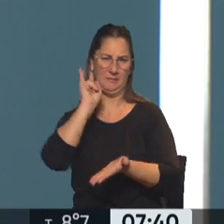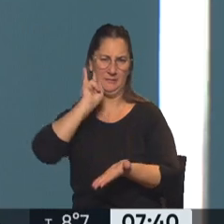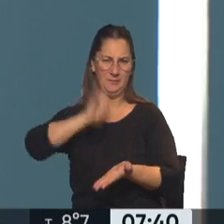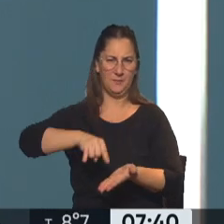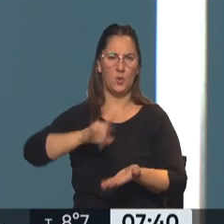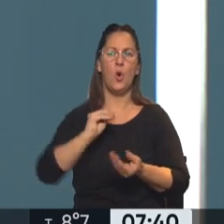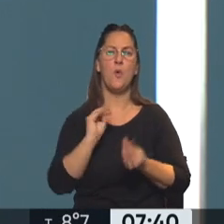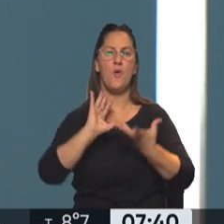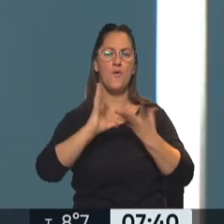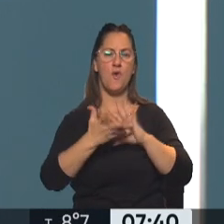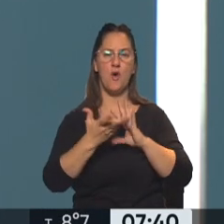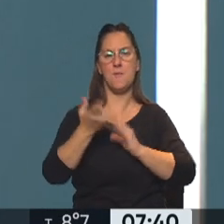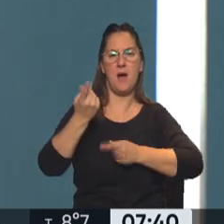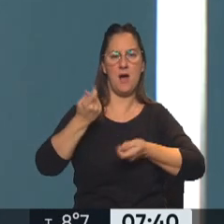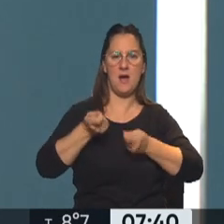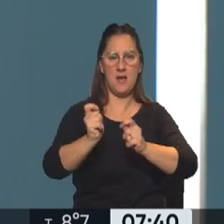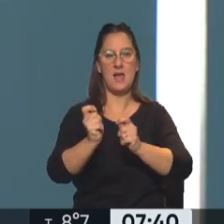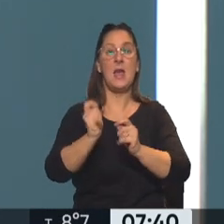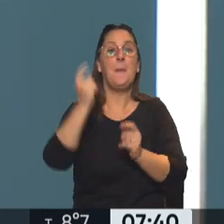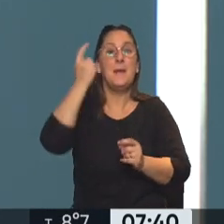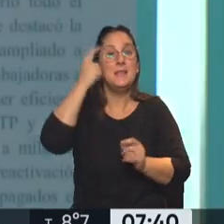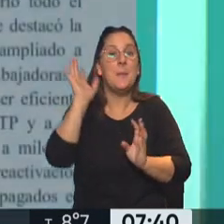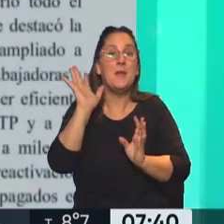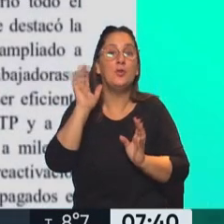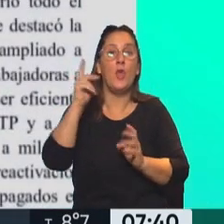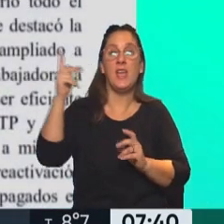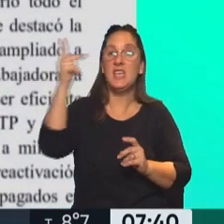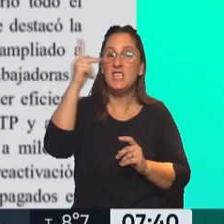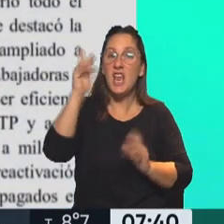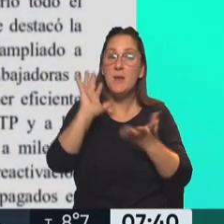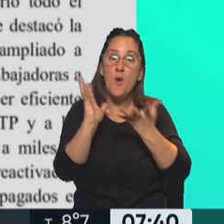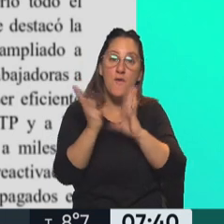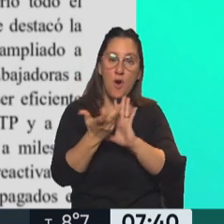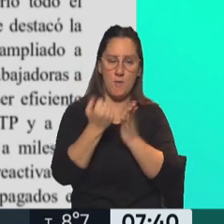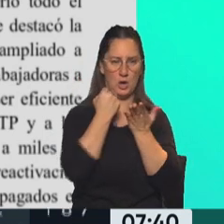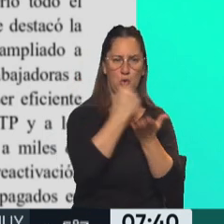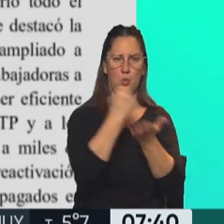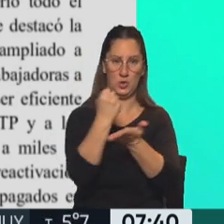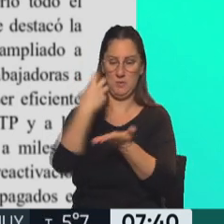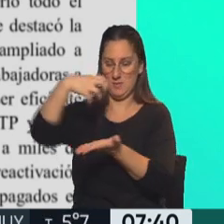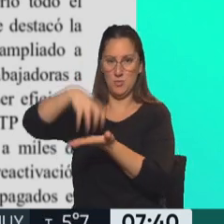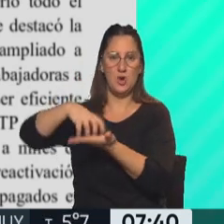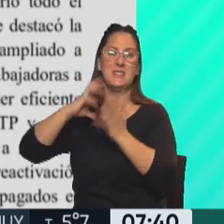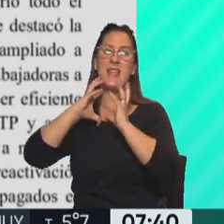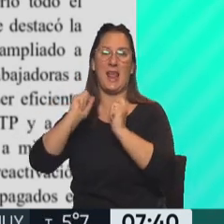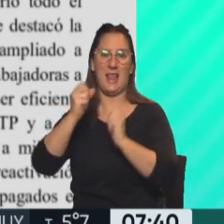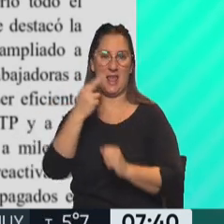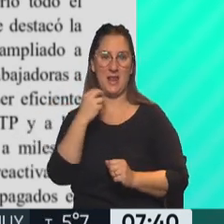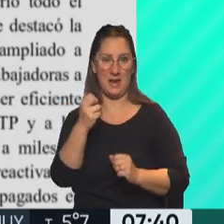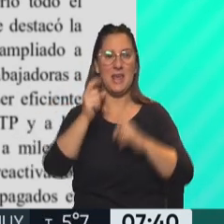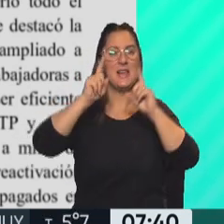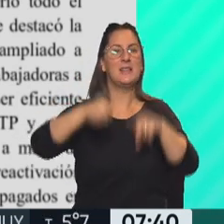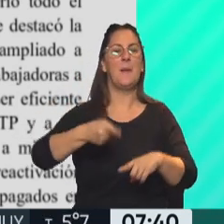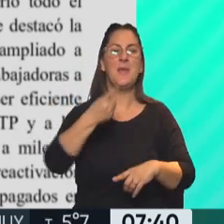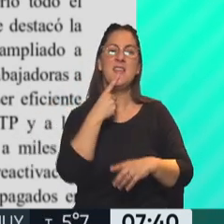gestionó, desde la perspectiva de Culfas, el kirchnerismo, los subsidios desde la Secretaría de Energía. Pero además habla de un